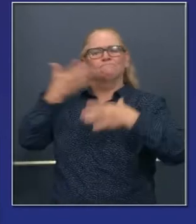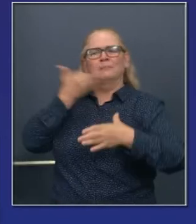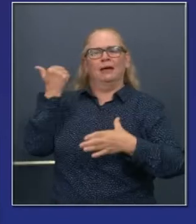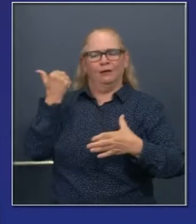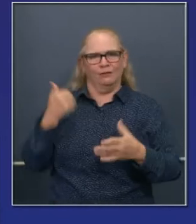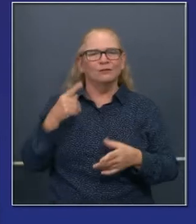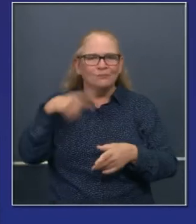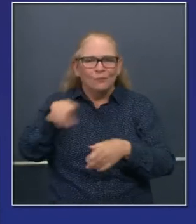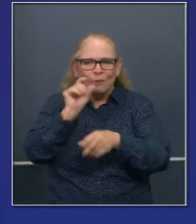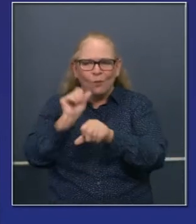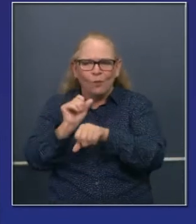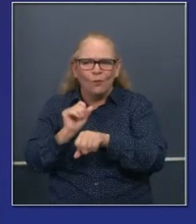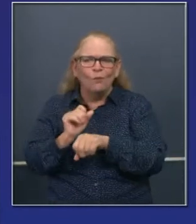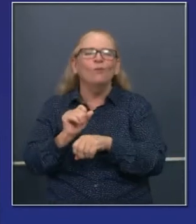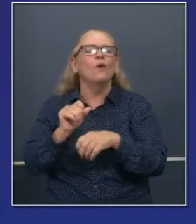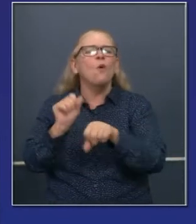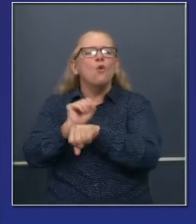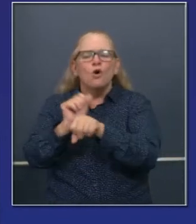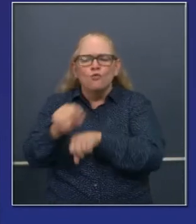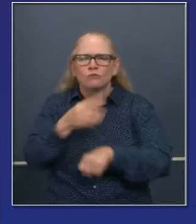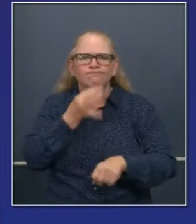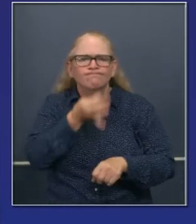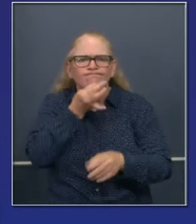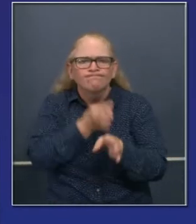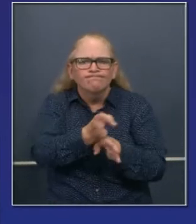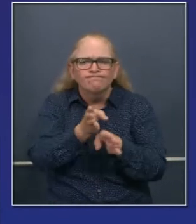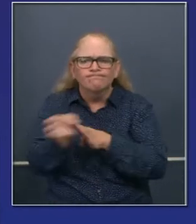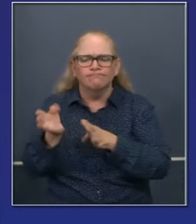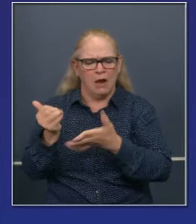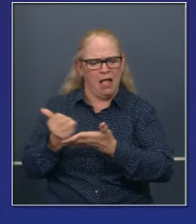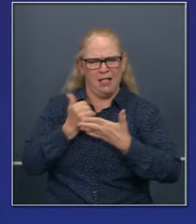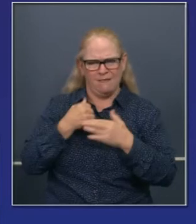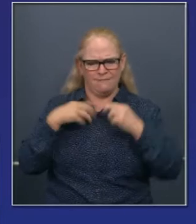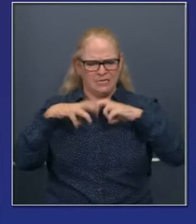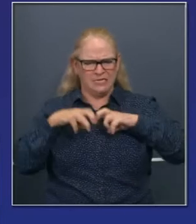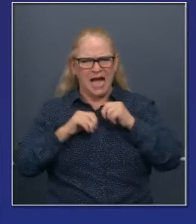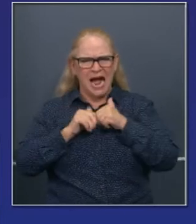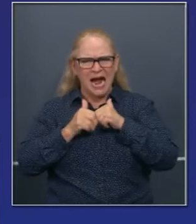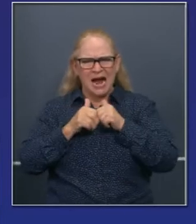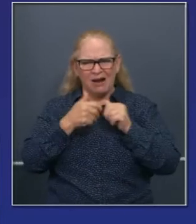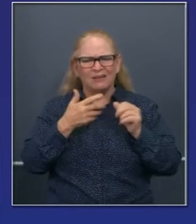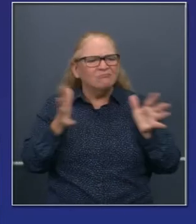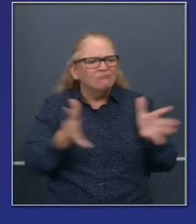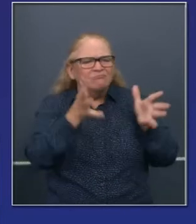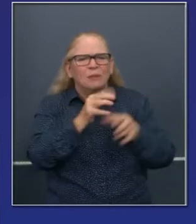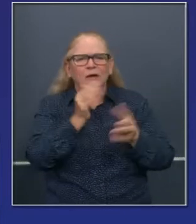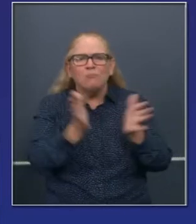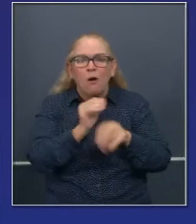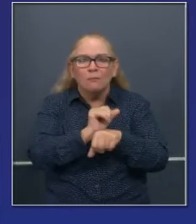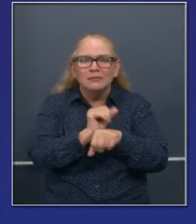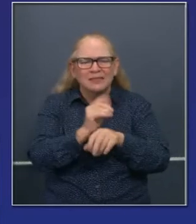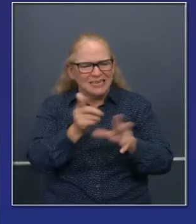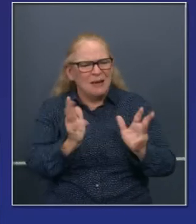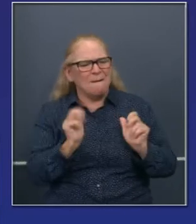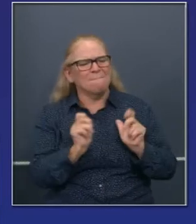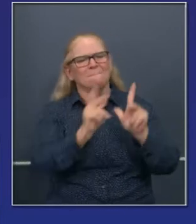e incluso mis propias creencias objetivas, que es la herramienta de la recuperación para la